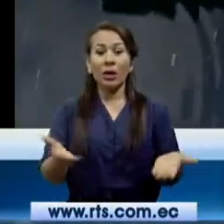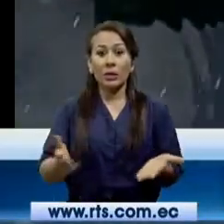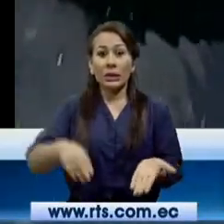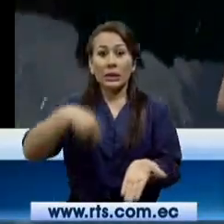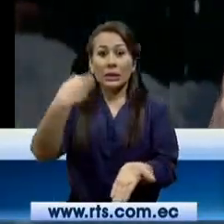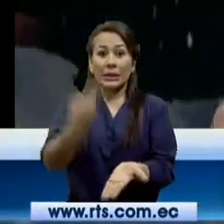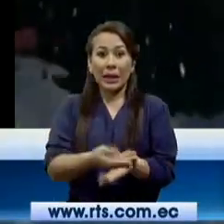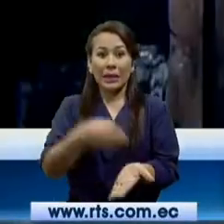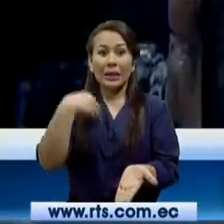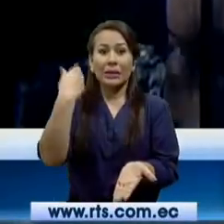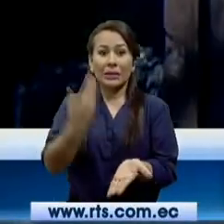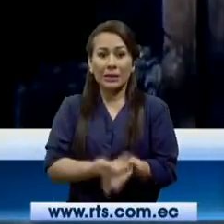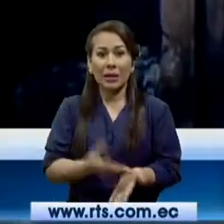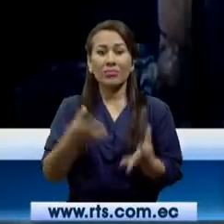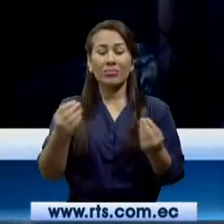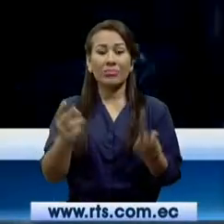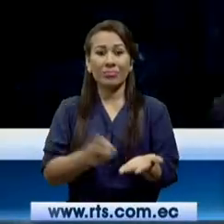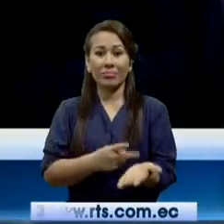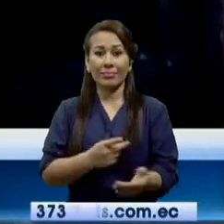en varias ocasiones.